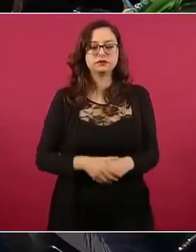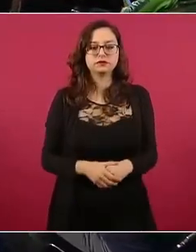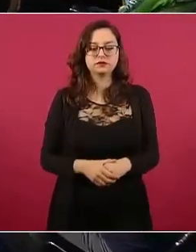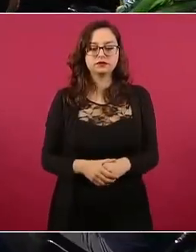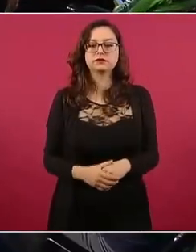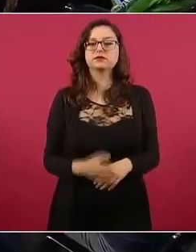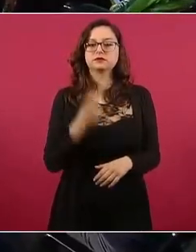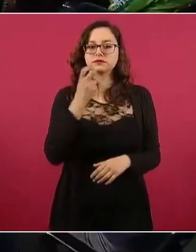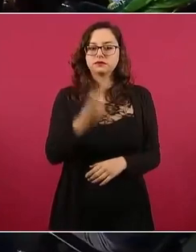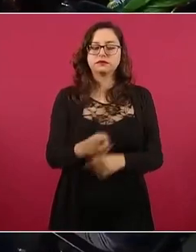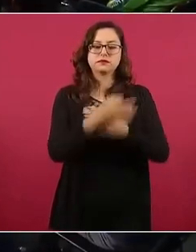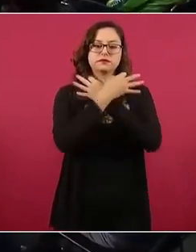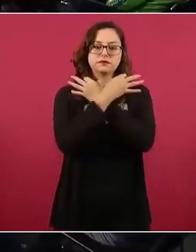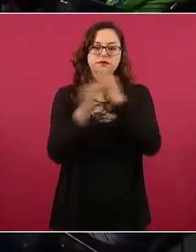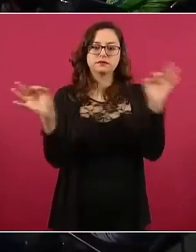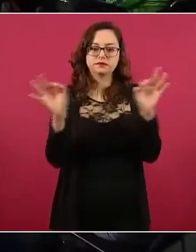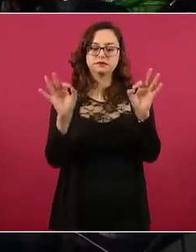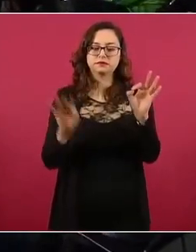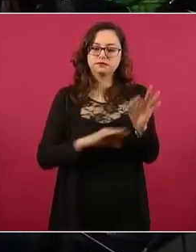eso es básicamente